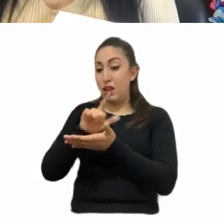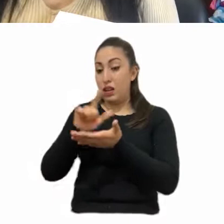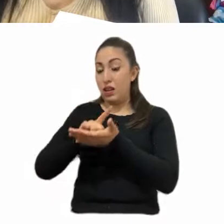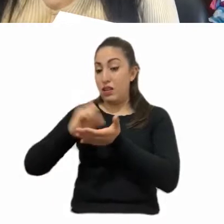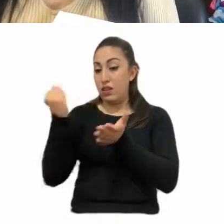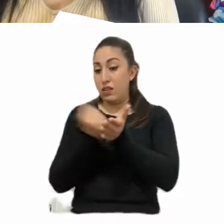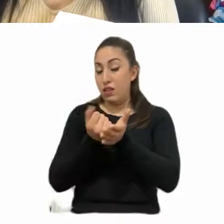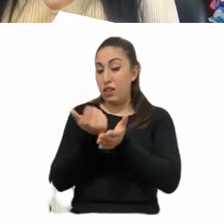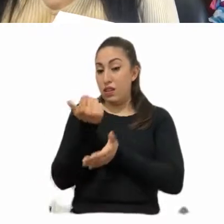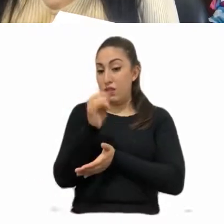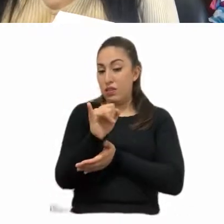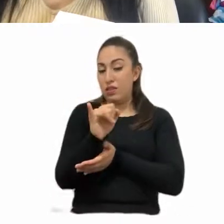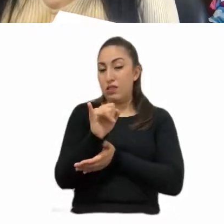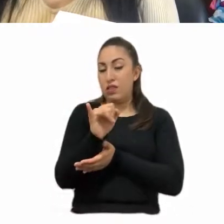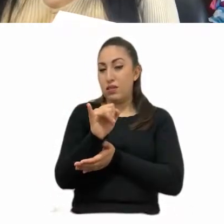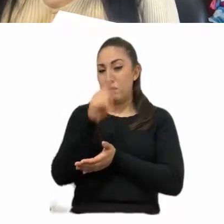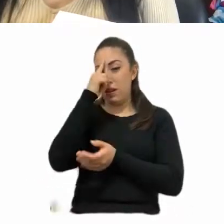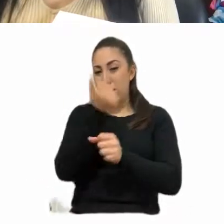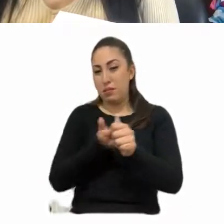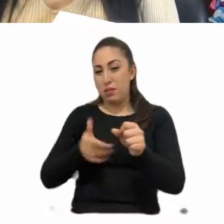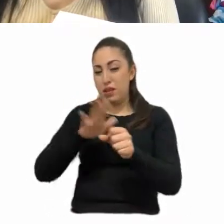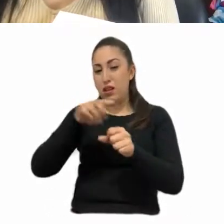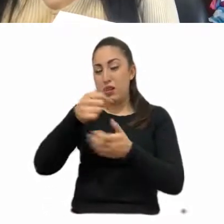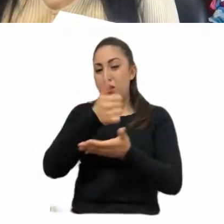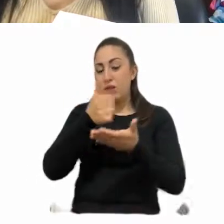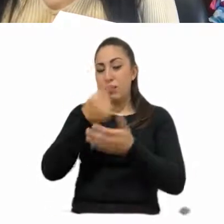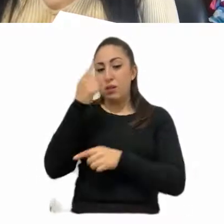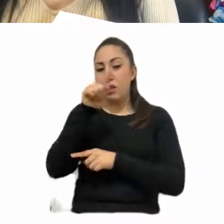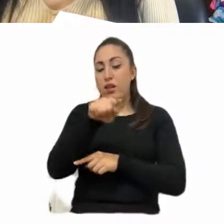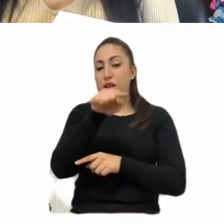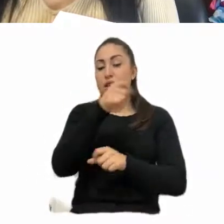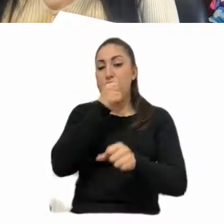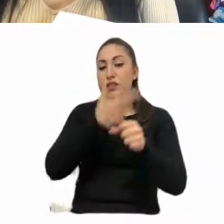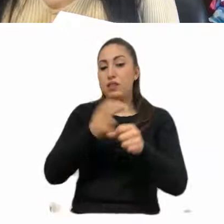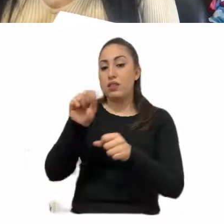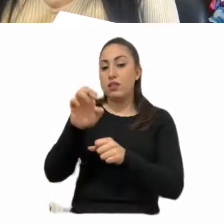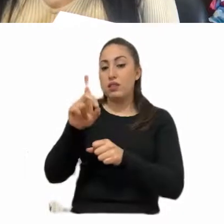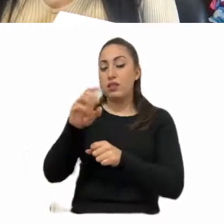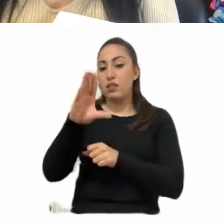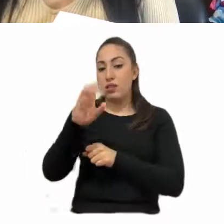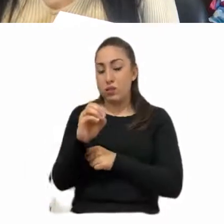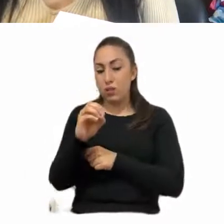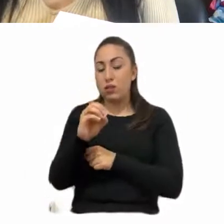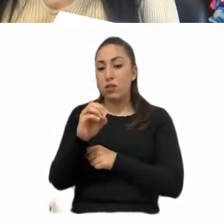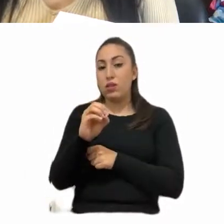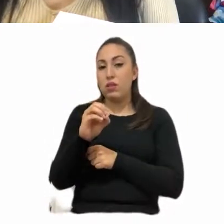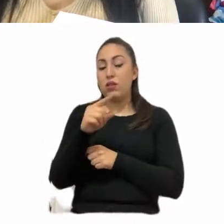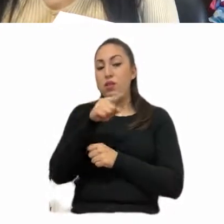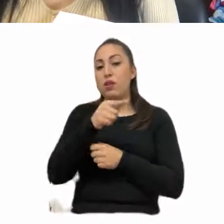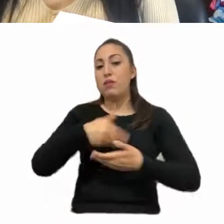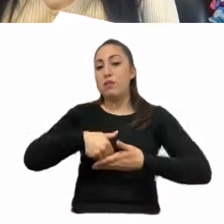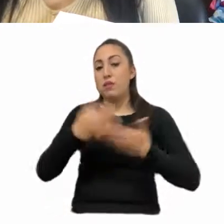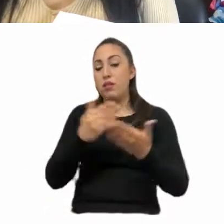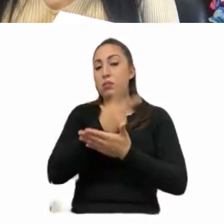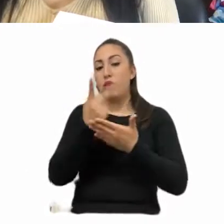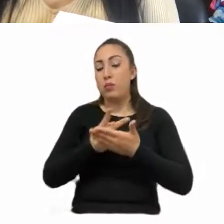administración de la, de la Ciudad de México, a que la Secretaría de Desarrollo Económico habilita o promueva programas